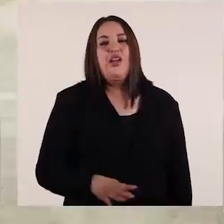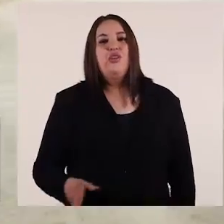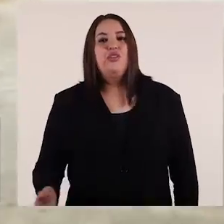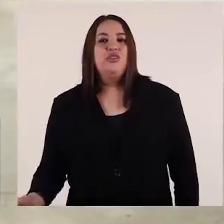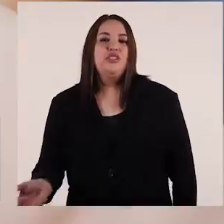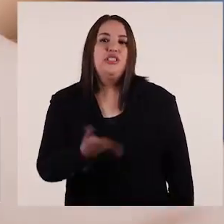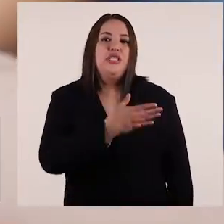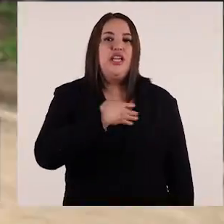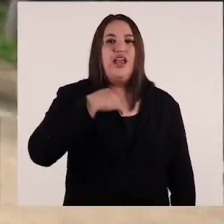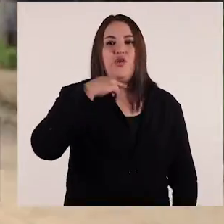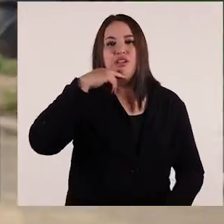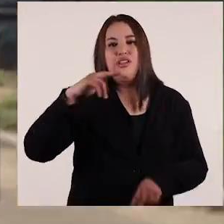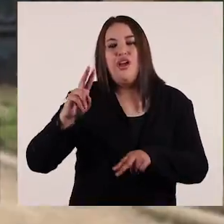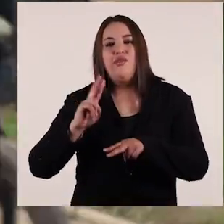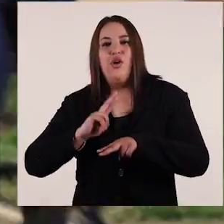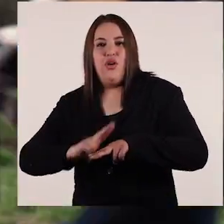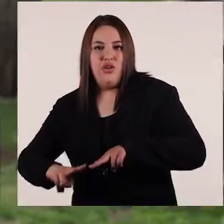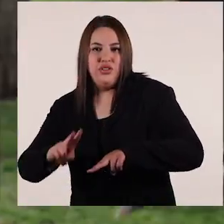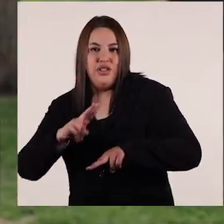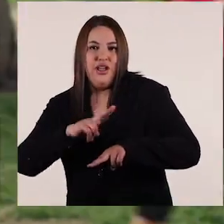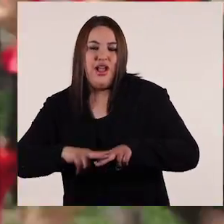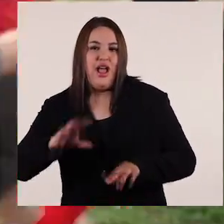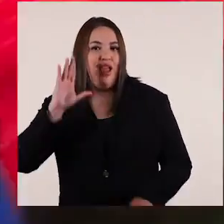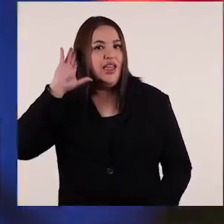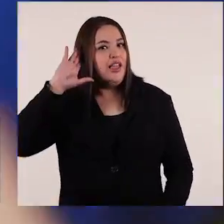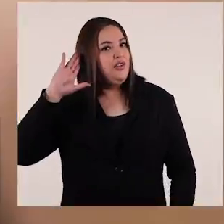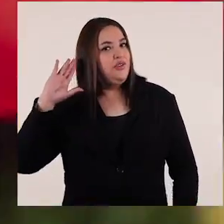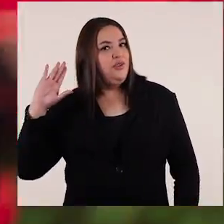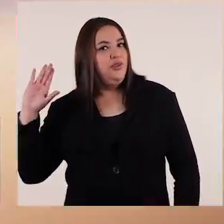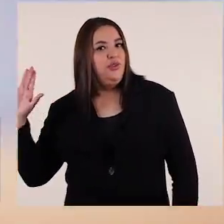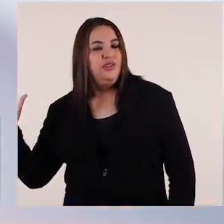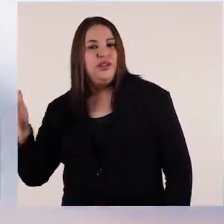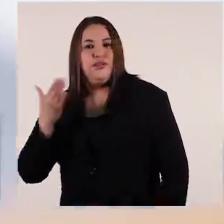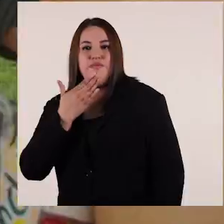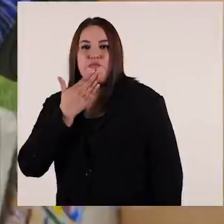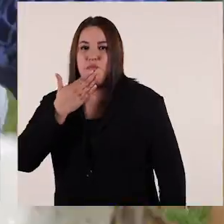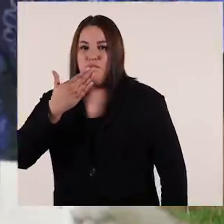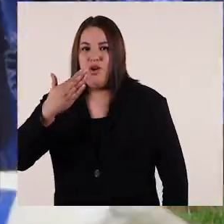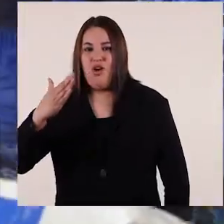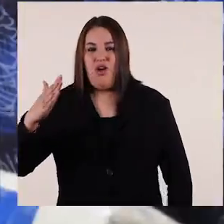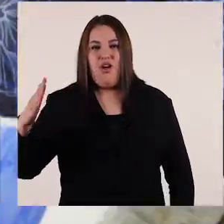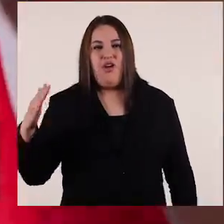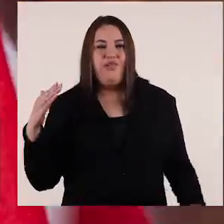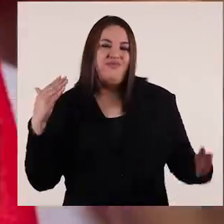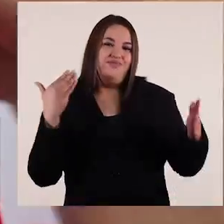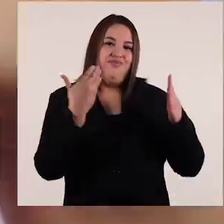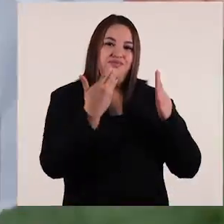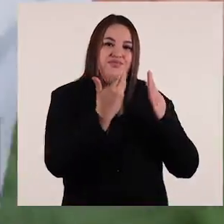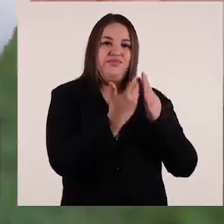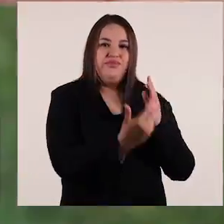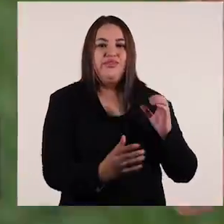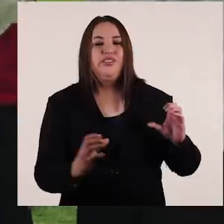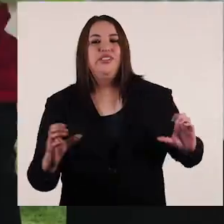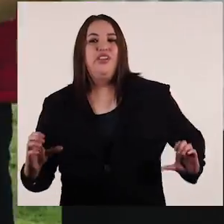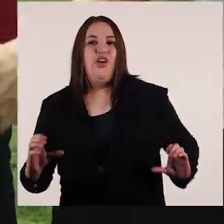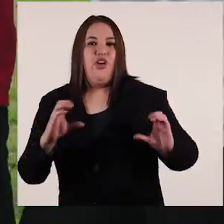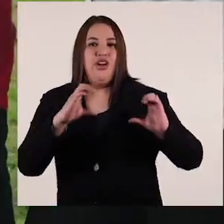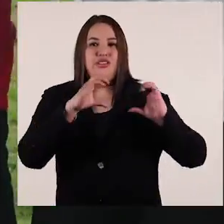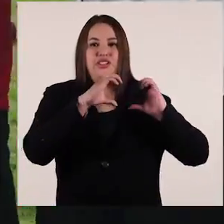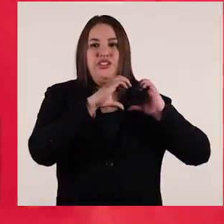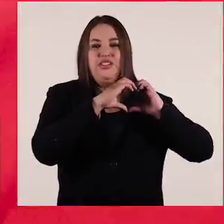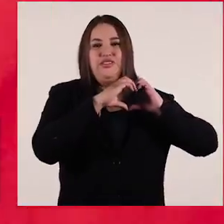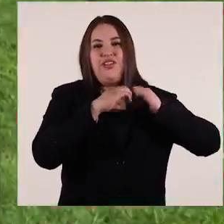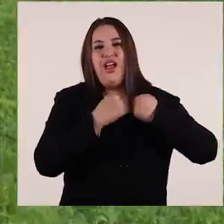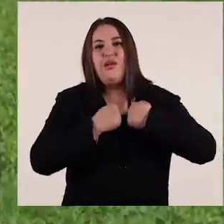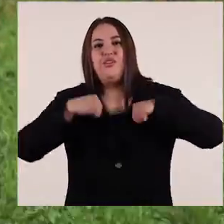chilenos. Y que nuestra voz se haga escuchar. Piñera tenemos mejores. Uniendo los